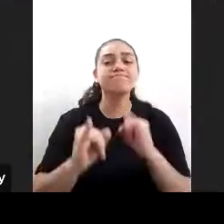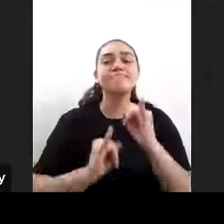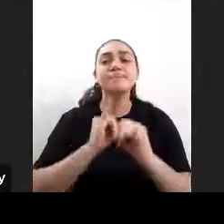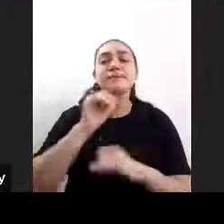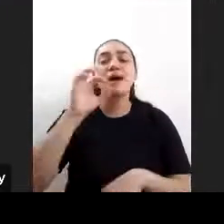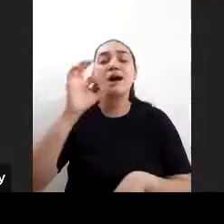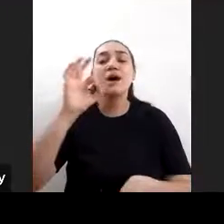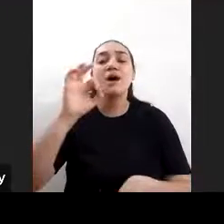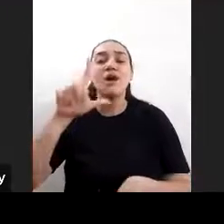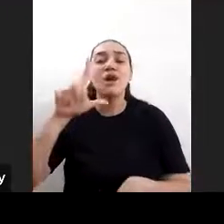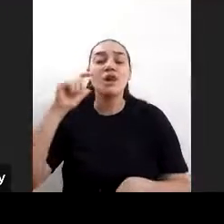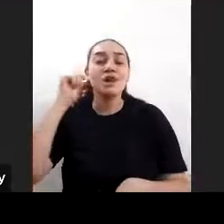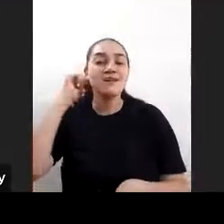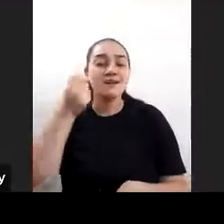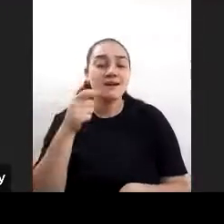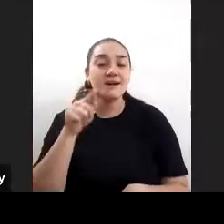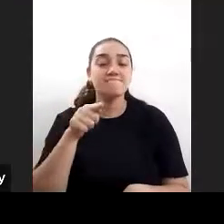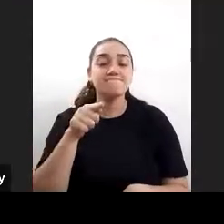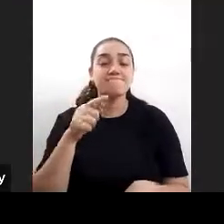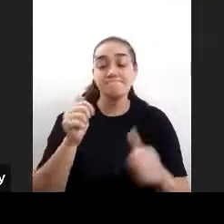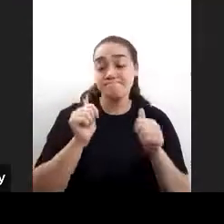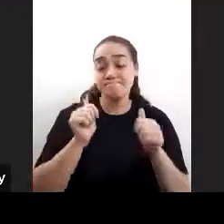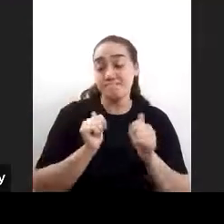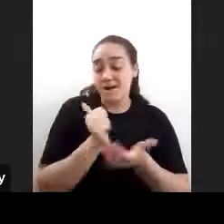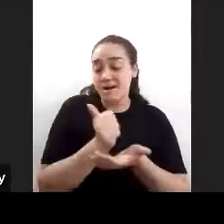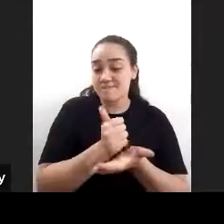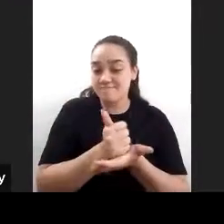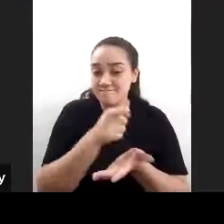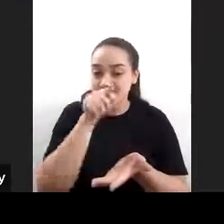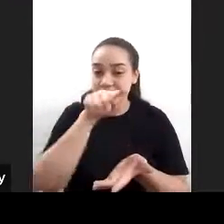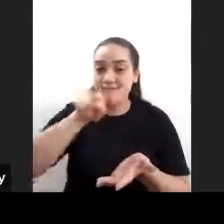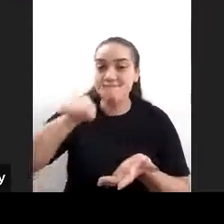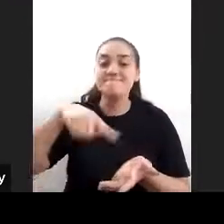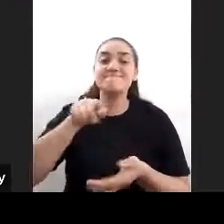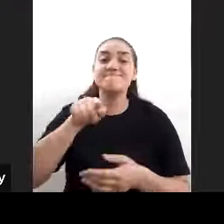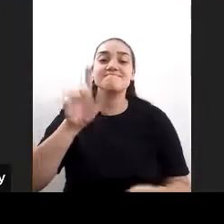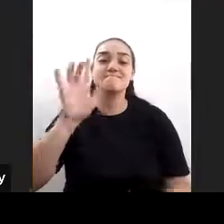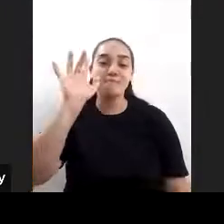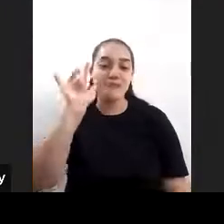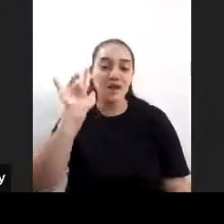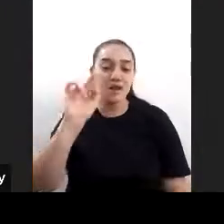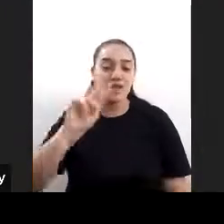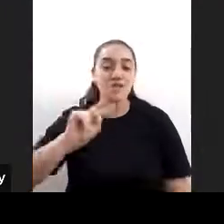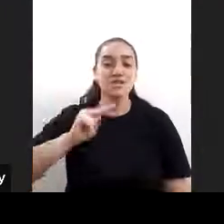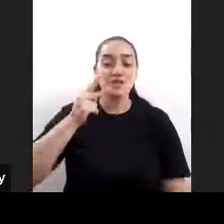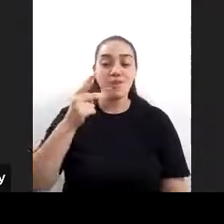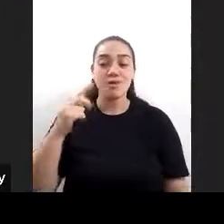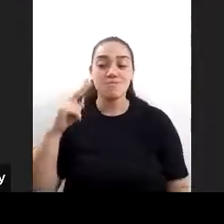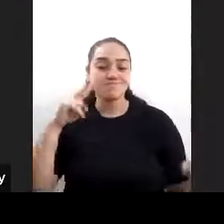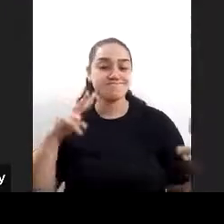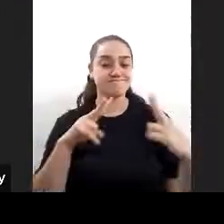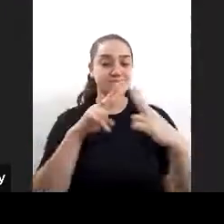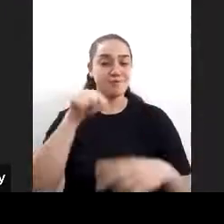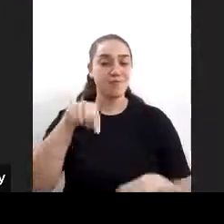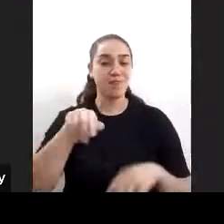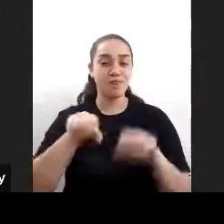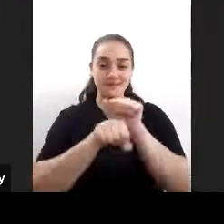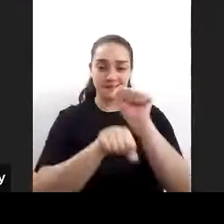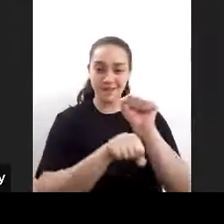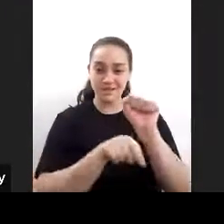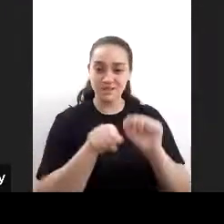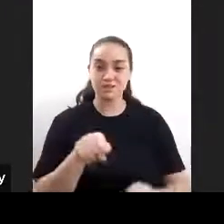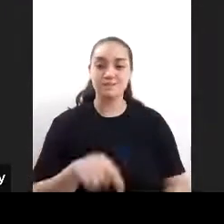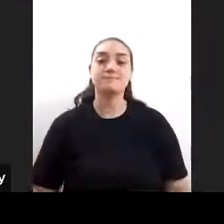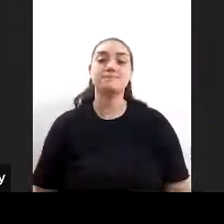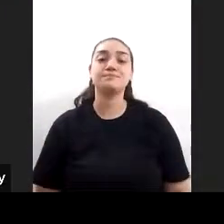esperamos el próximo miércoles para el segundo encuentro de esta certificación y a su vez como les decíamos tienen